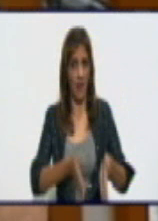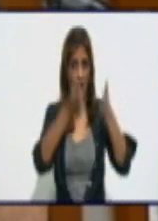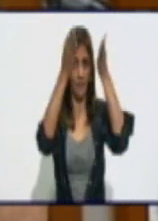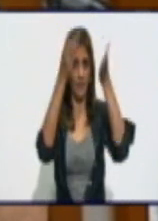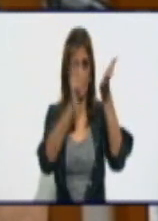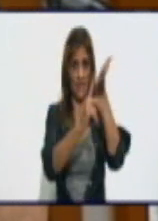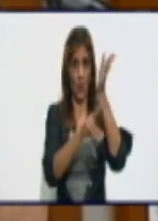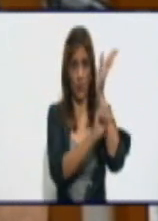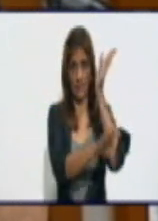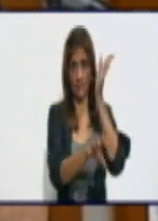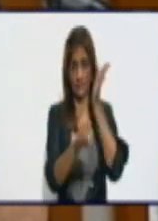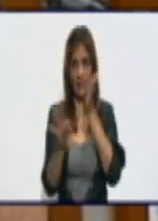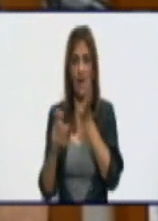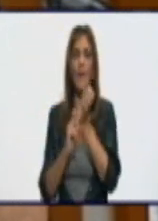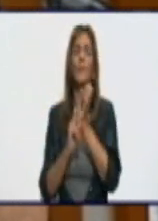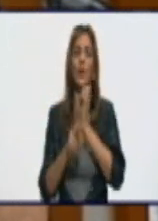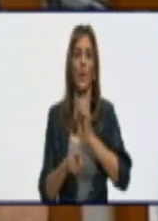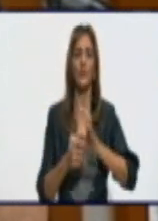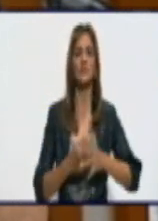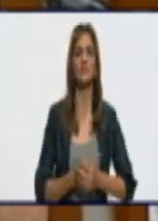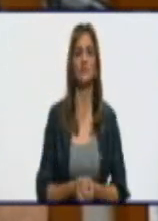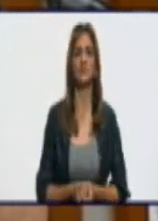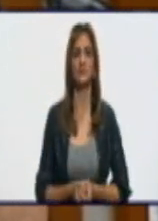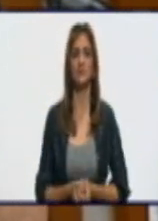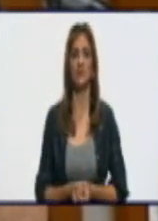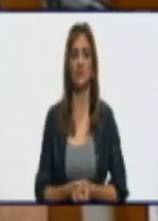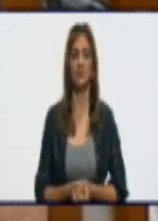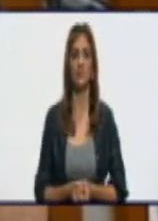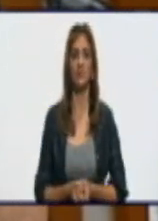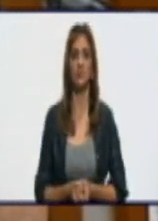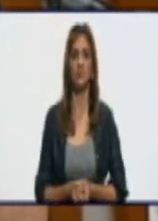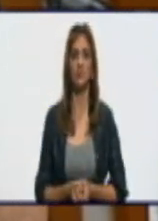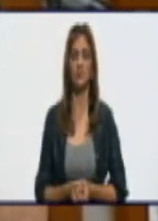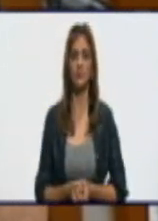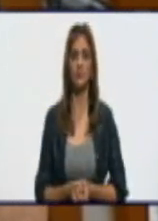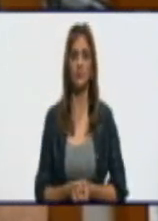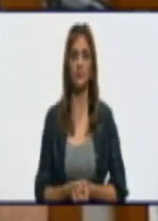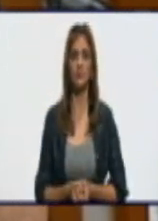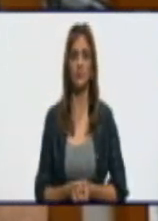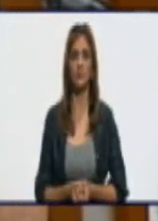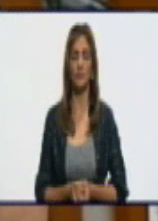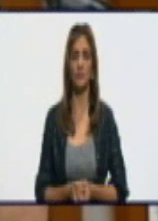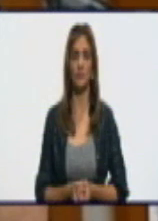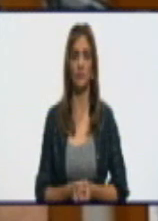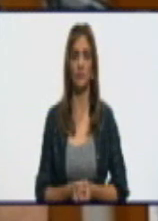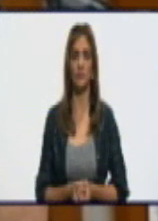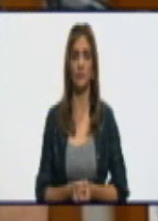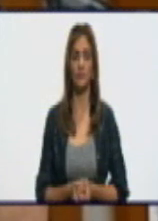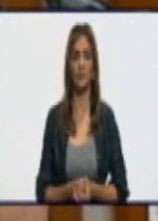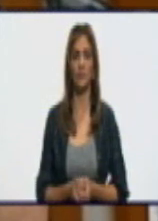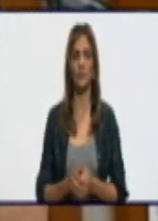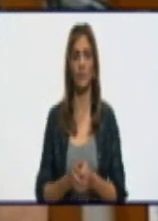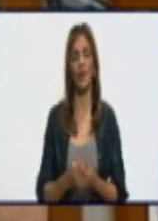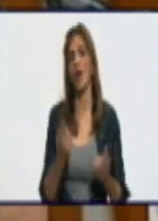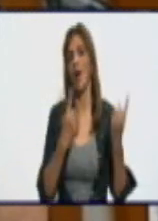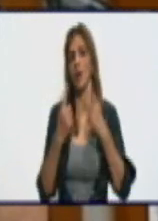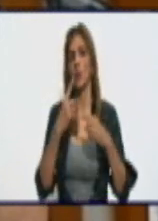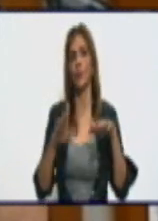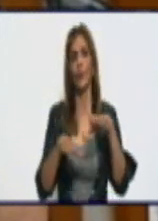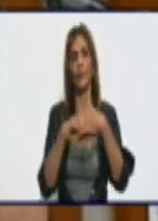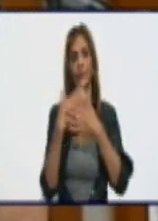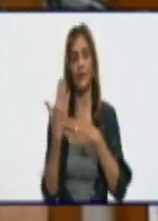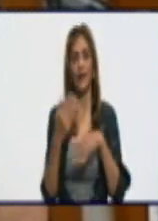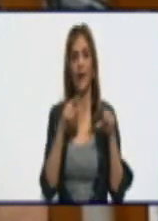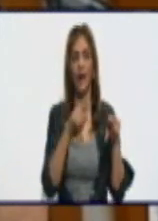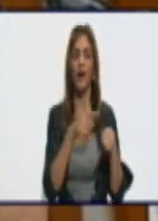que fue desde las 04 y 45 del día 14 hasta el horario de la madrugada del